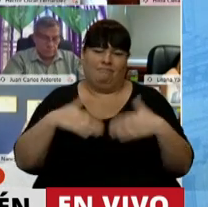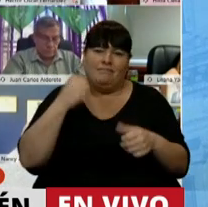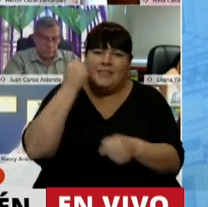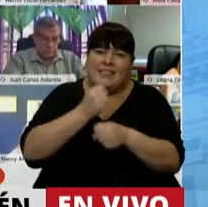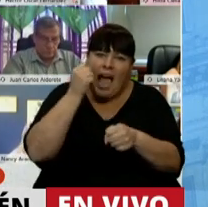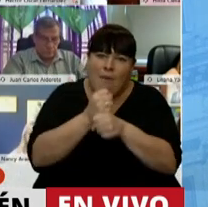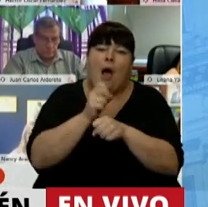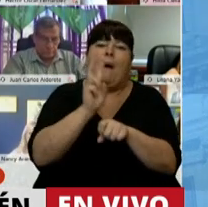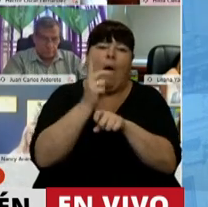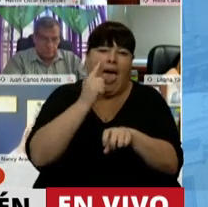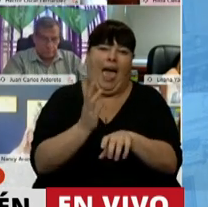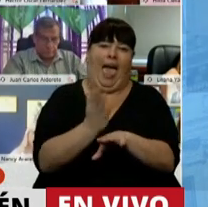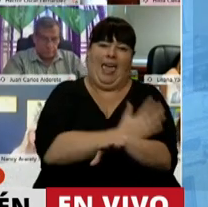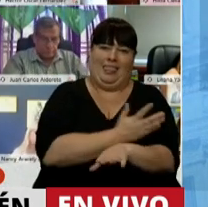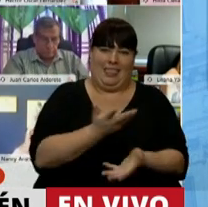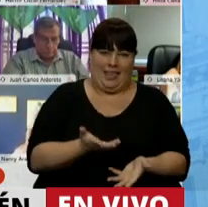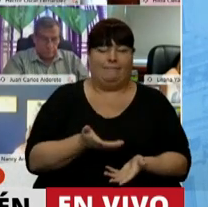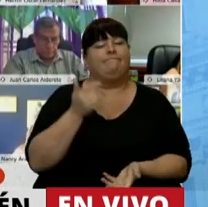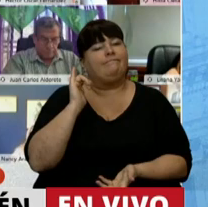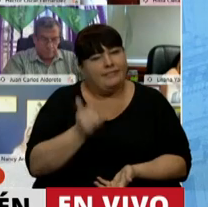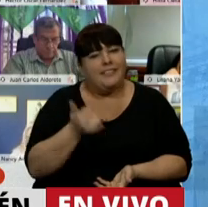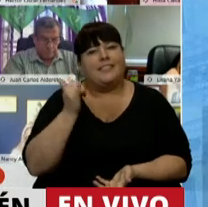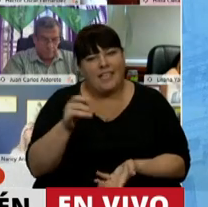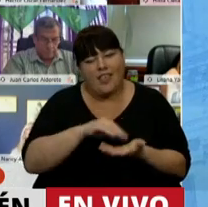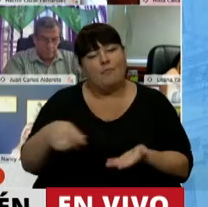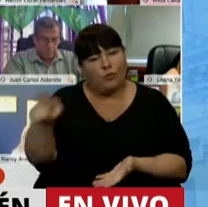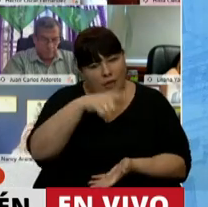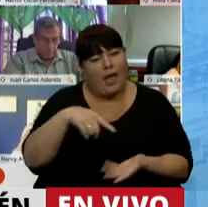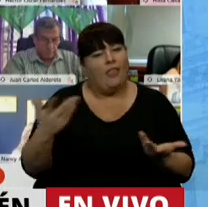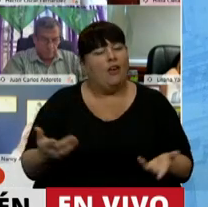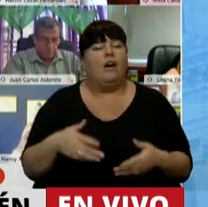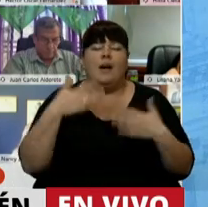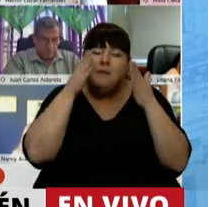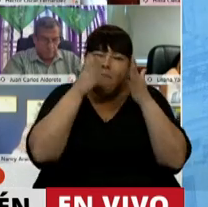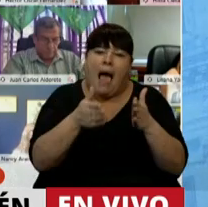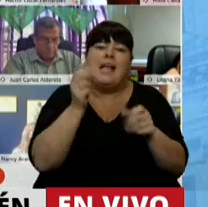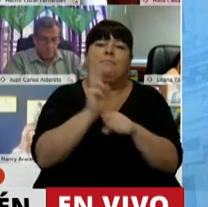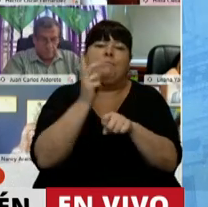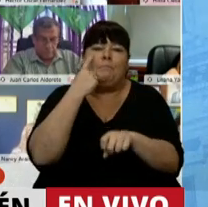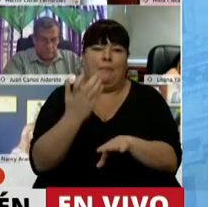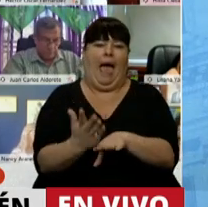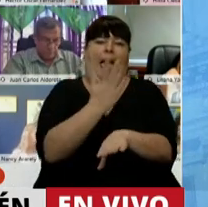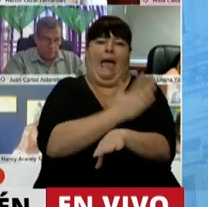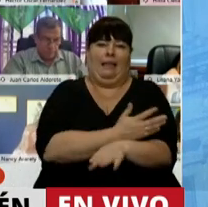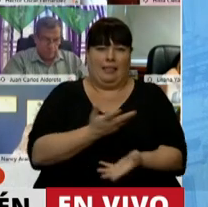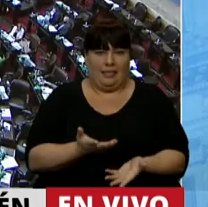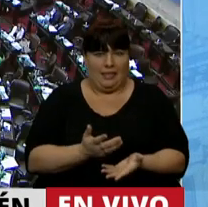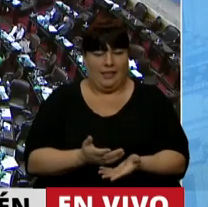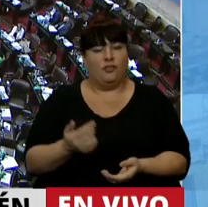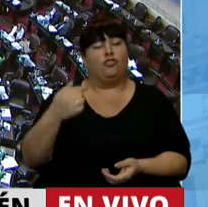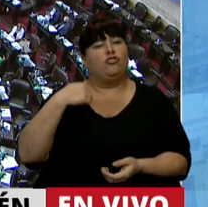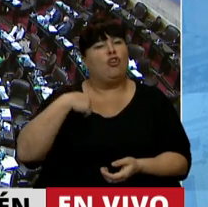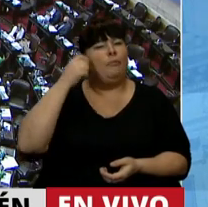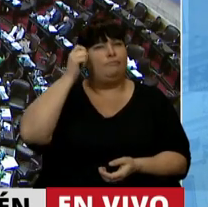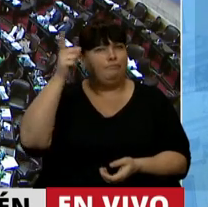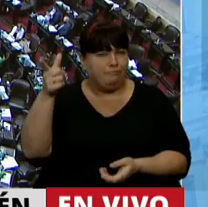trabajo en la prevención. Sí, señores diputados. Fuerte trabajo en la prevención. Y yo